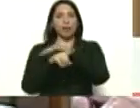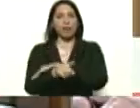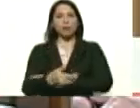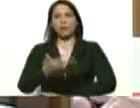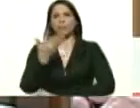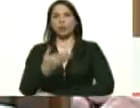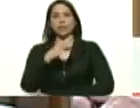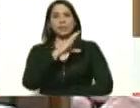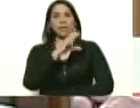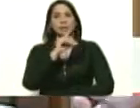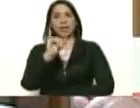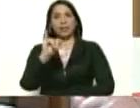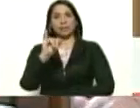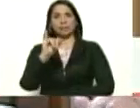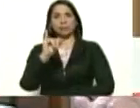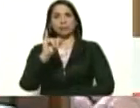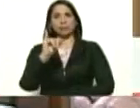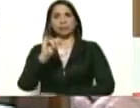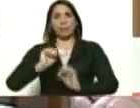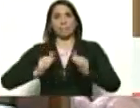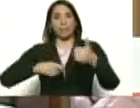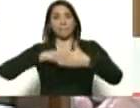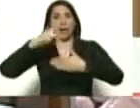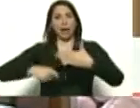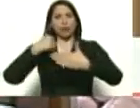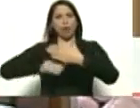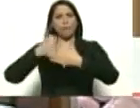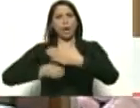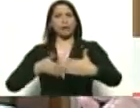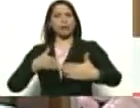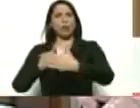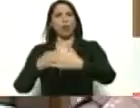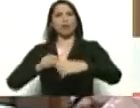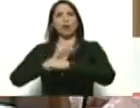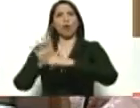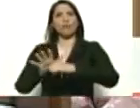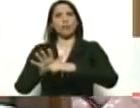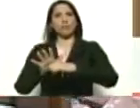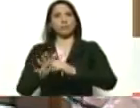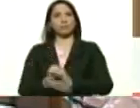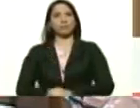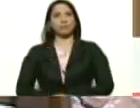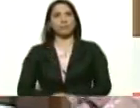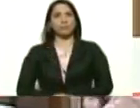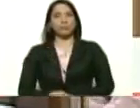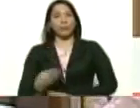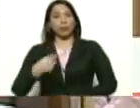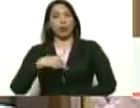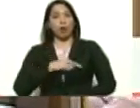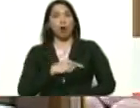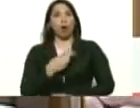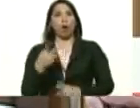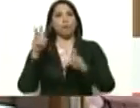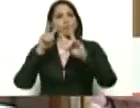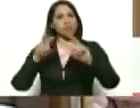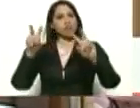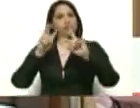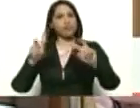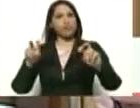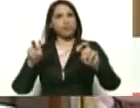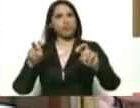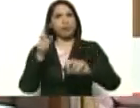en este plan de combate contra el COVID-19. Hemos estado revisando, bueno,